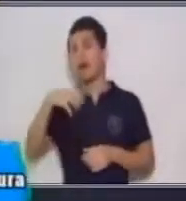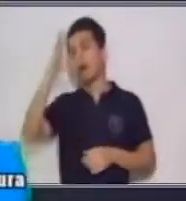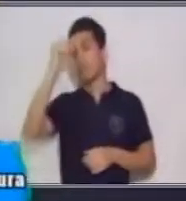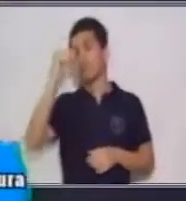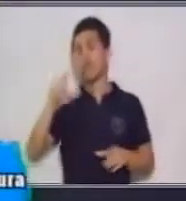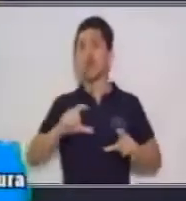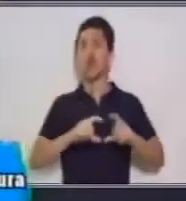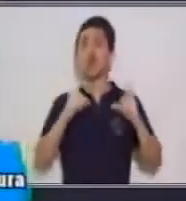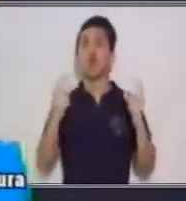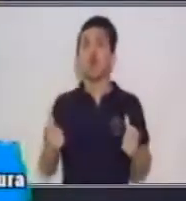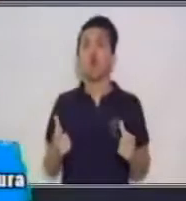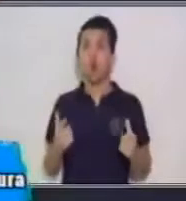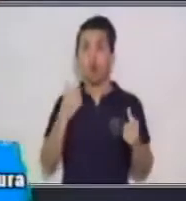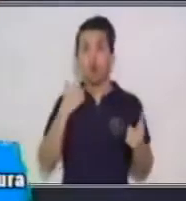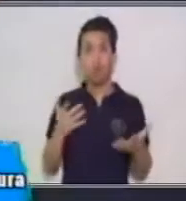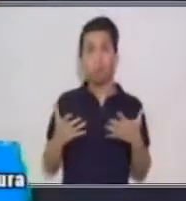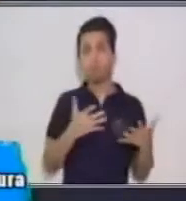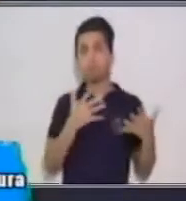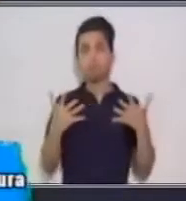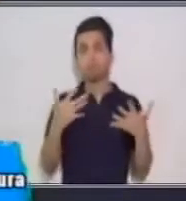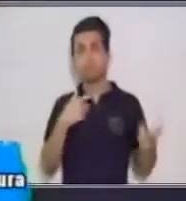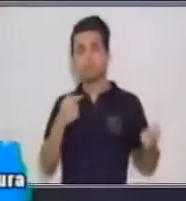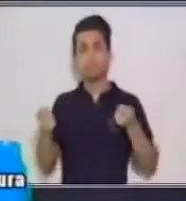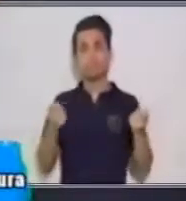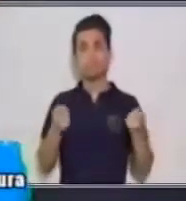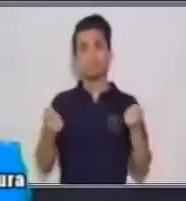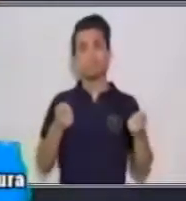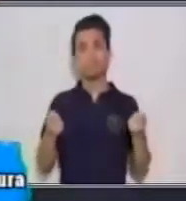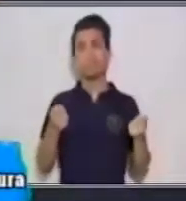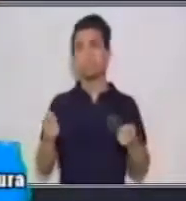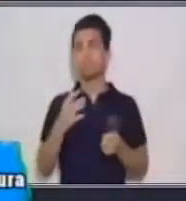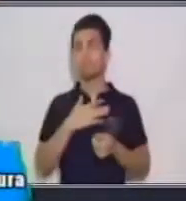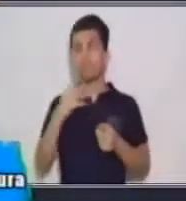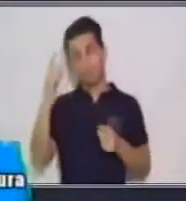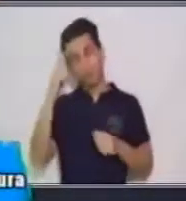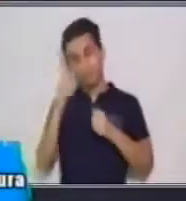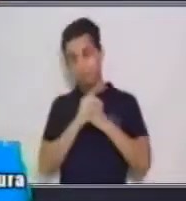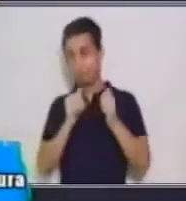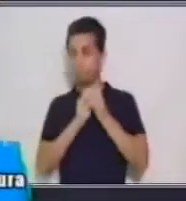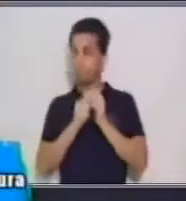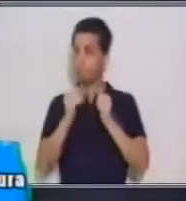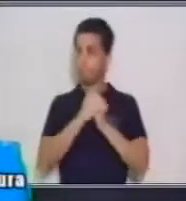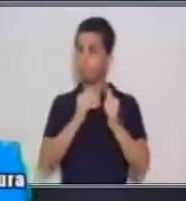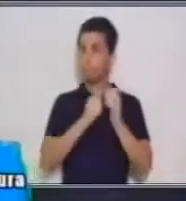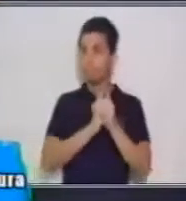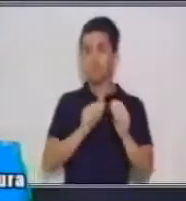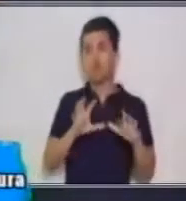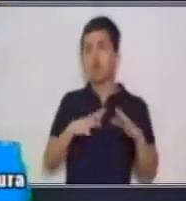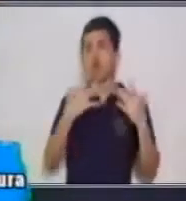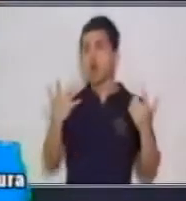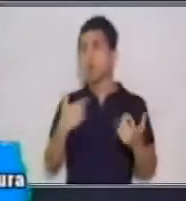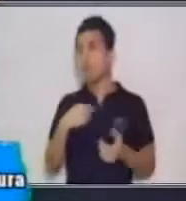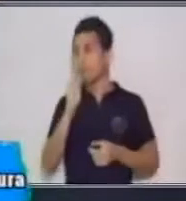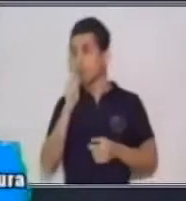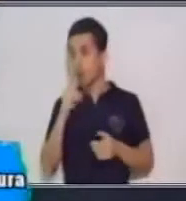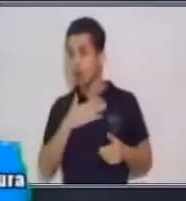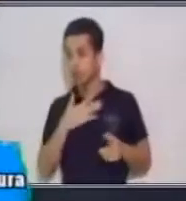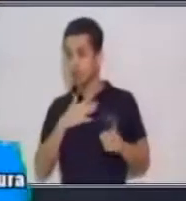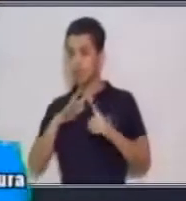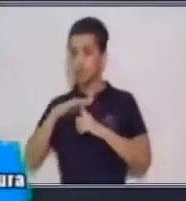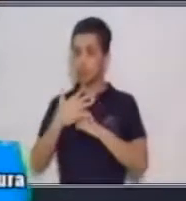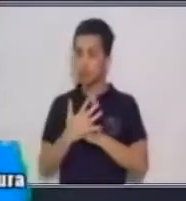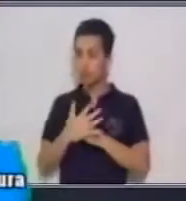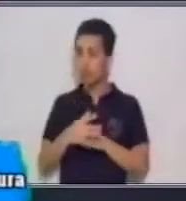cómo liderar nuestras preocupaciones, cómo mejorar nuestra situación